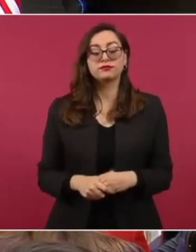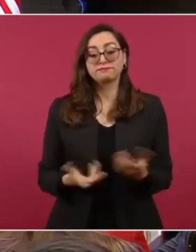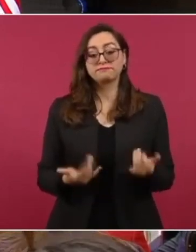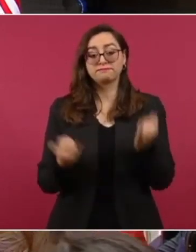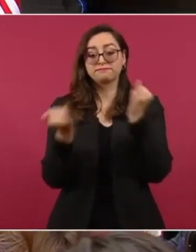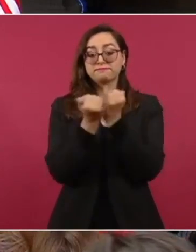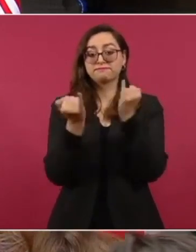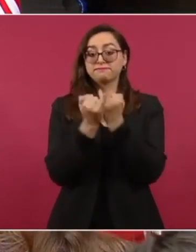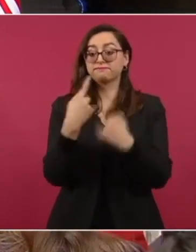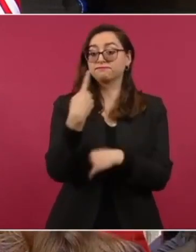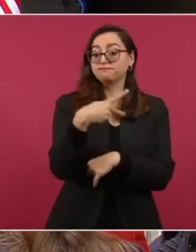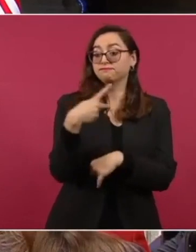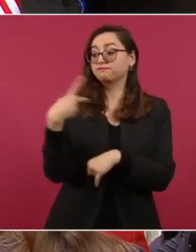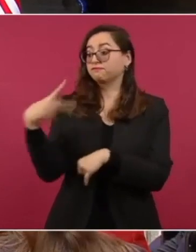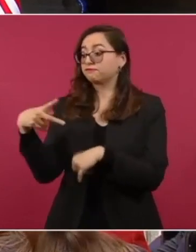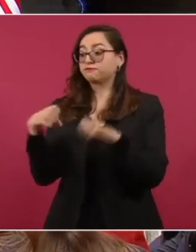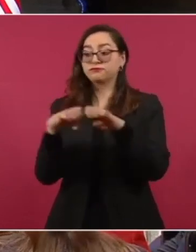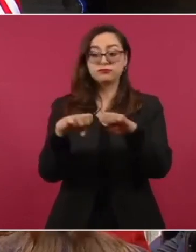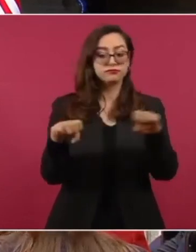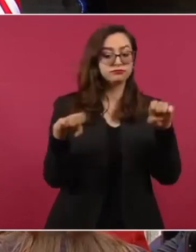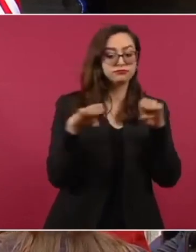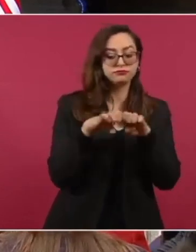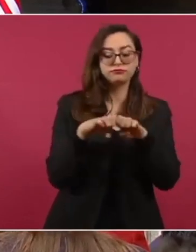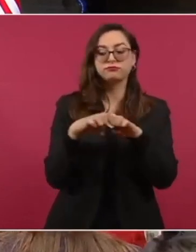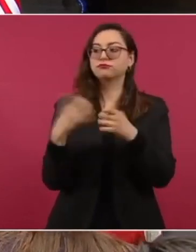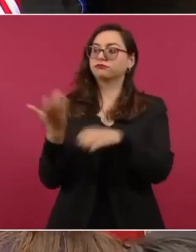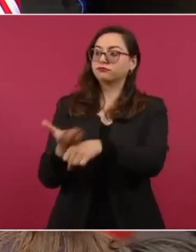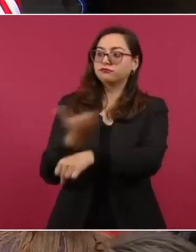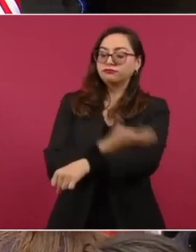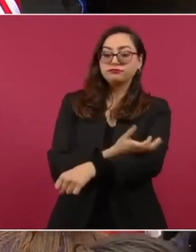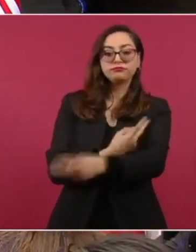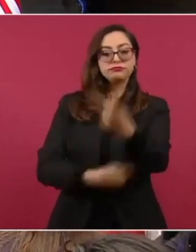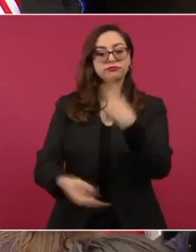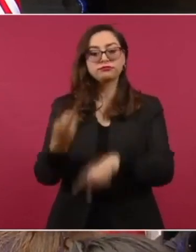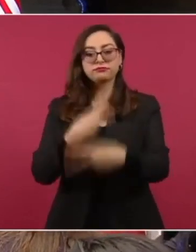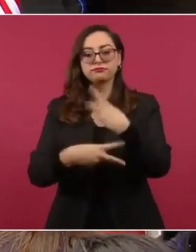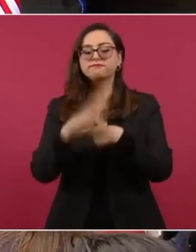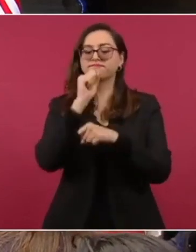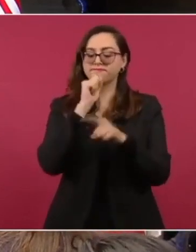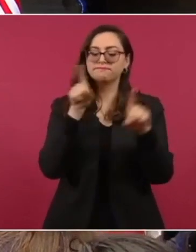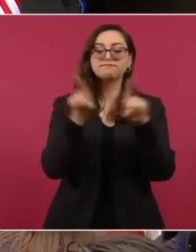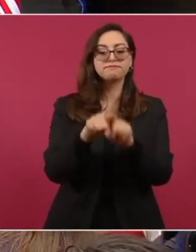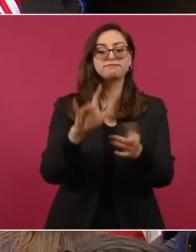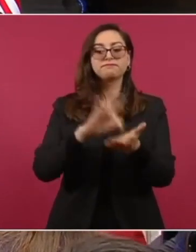acompañantes y de sus equipos de trabajo.